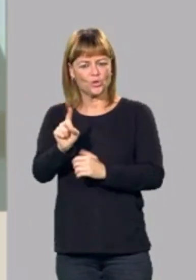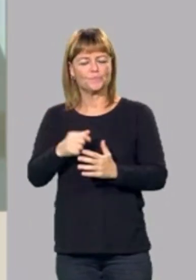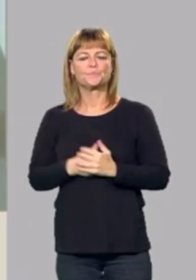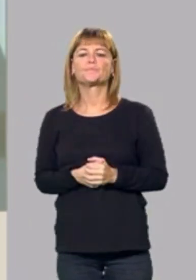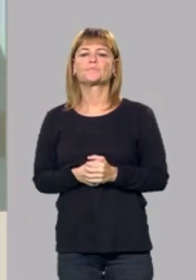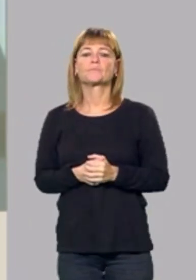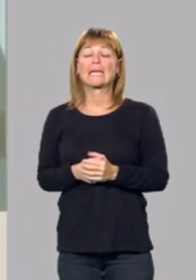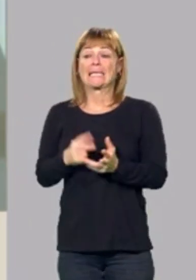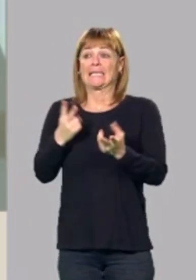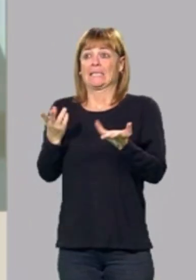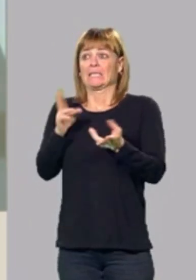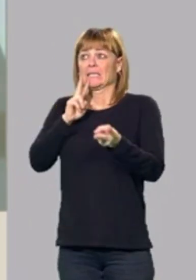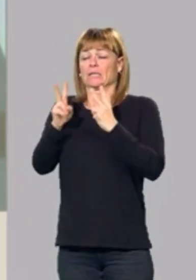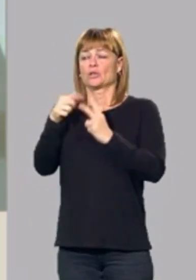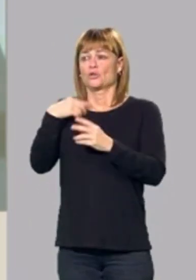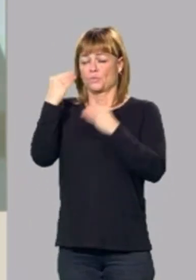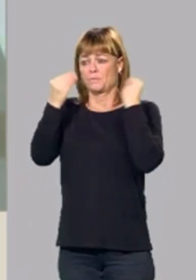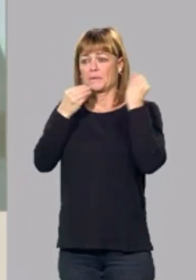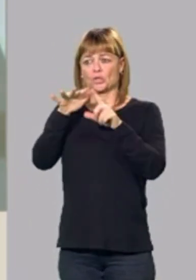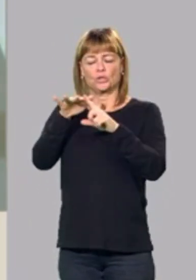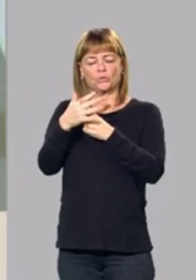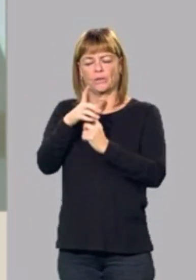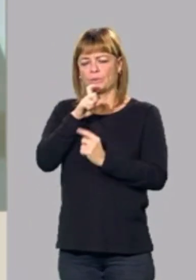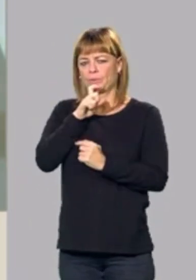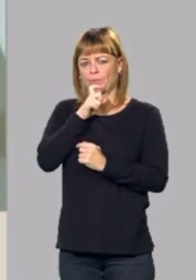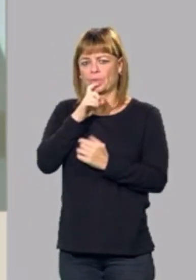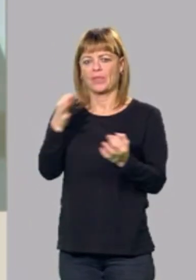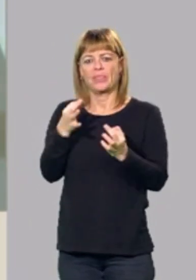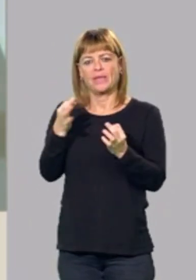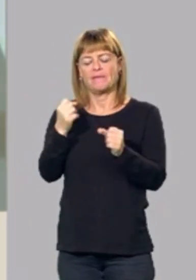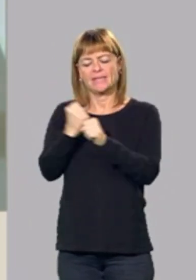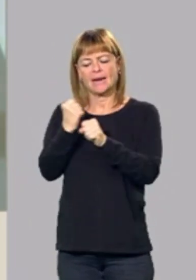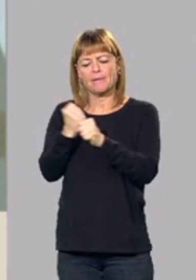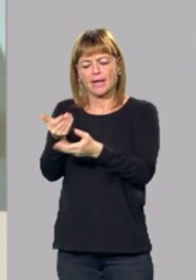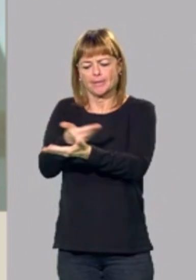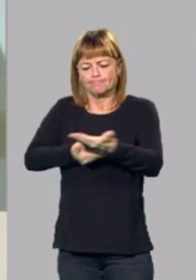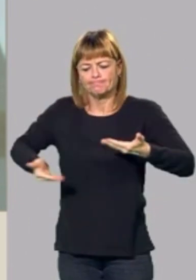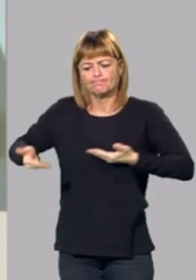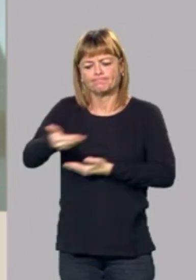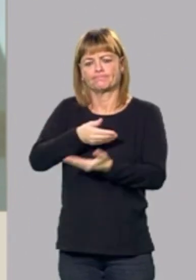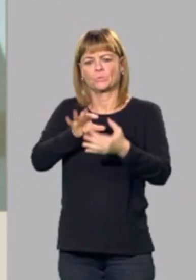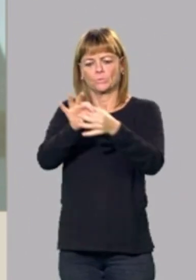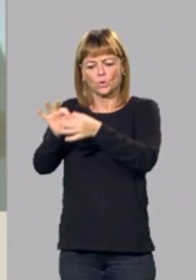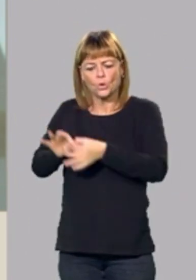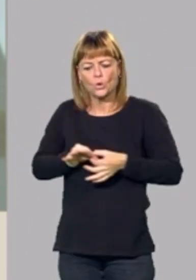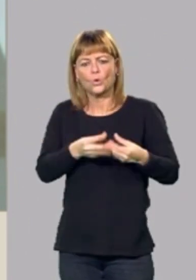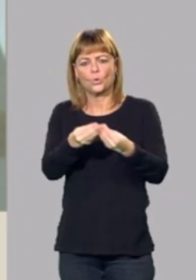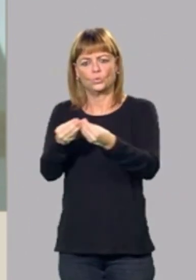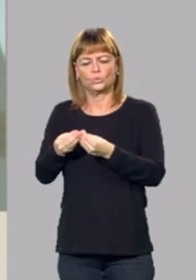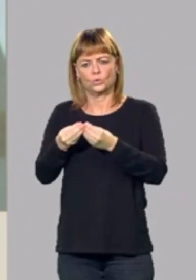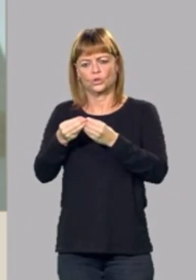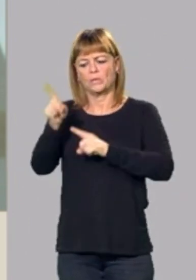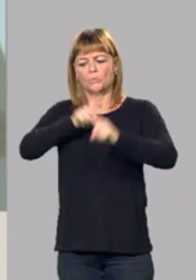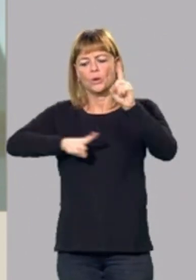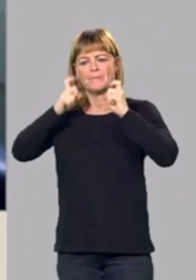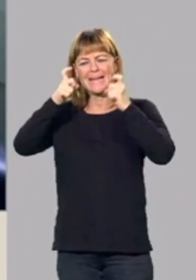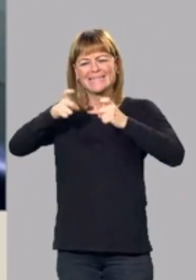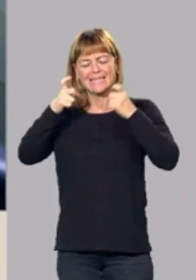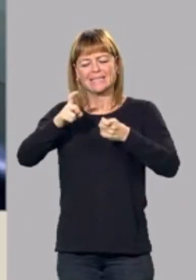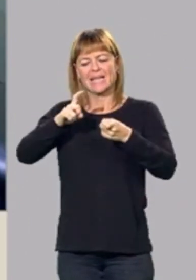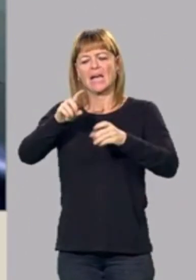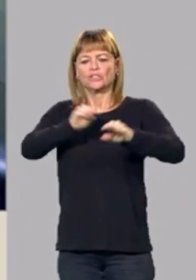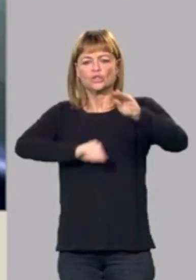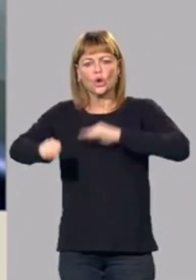en una situación tan complicada hay que trabajar de la mano, que intentar resolver los problemas y hay que buscar